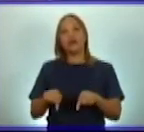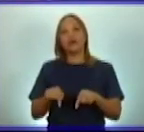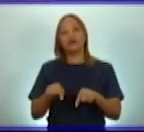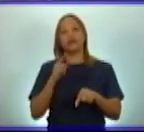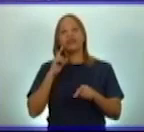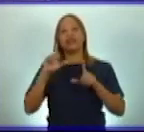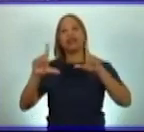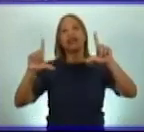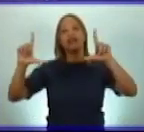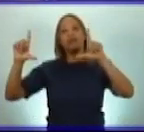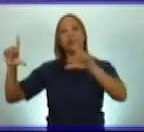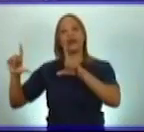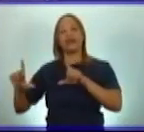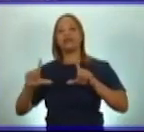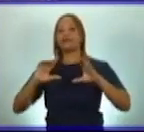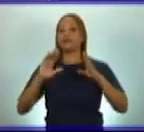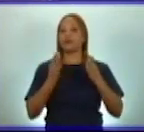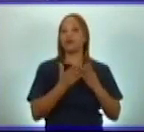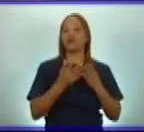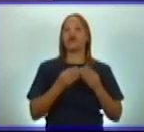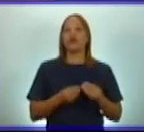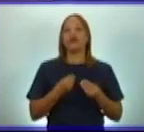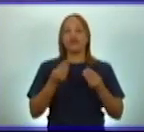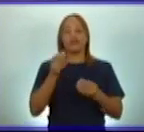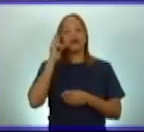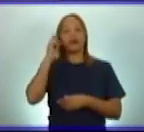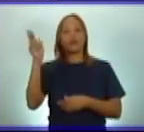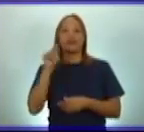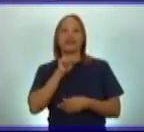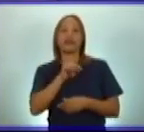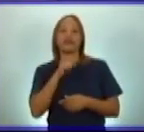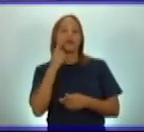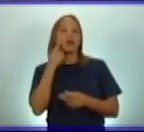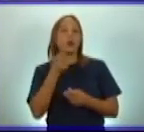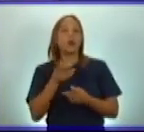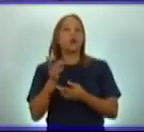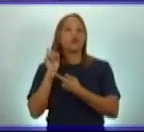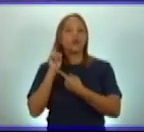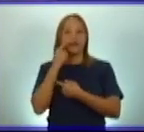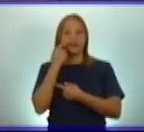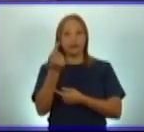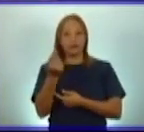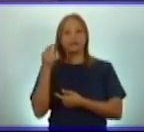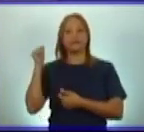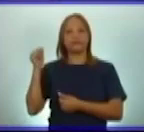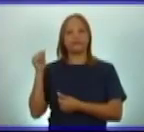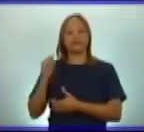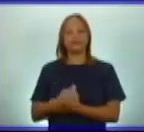imágenes también los llevarán a ellos. Observen las diapositivas.